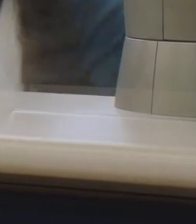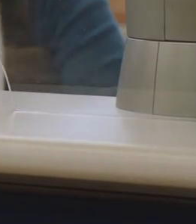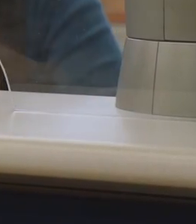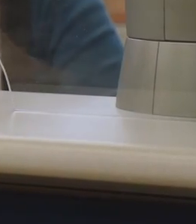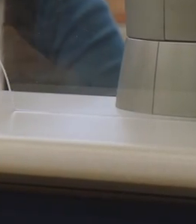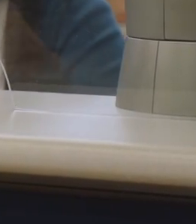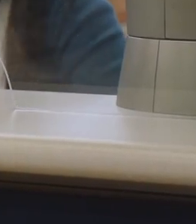COMPORTATIVES Gracias.